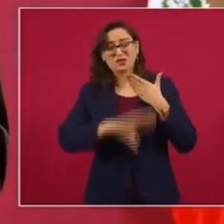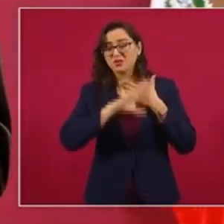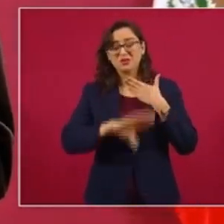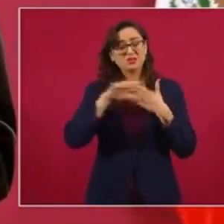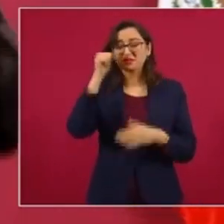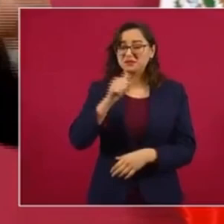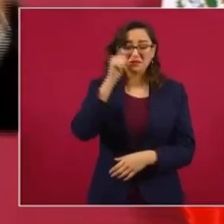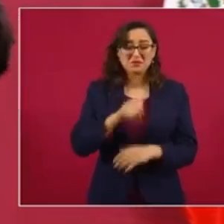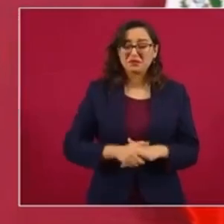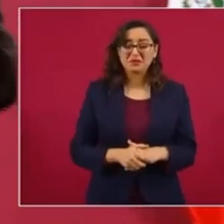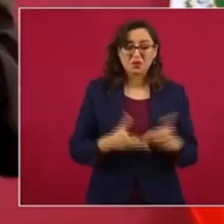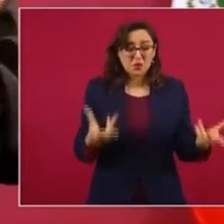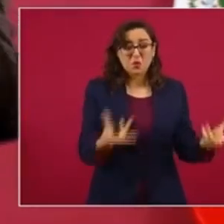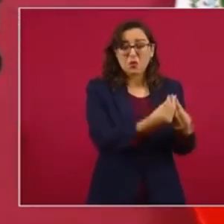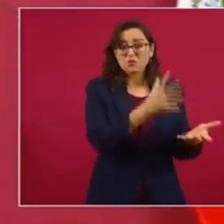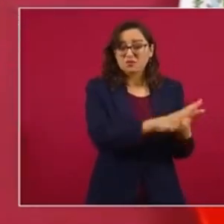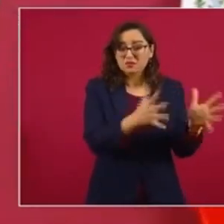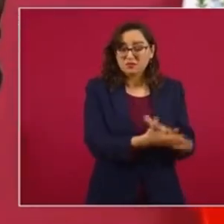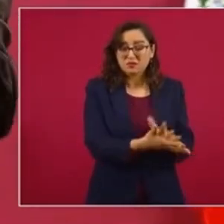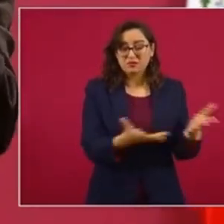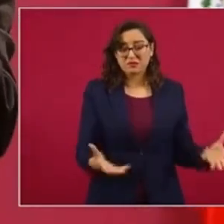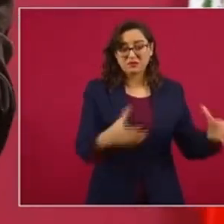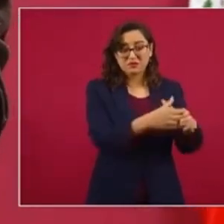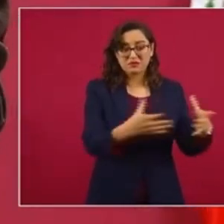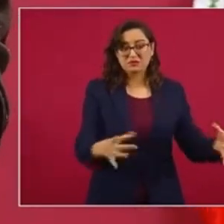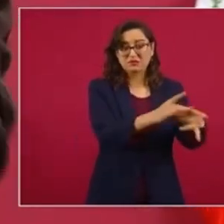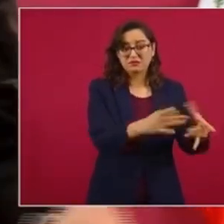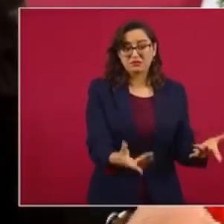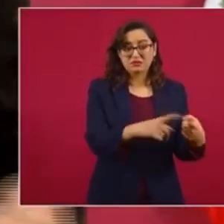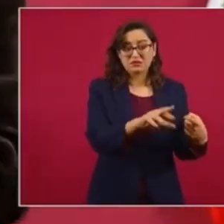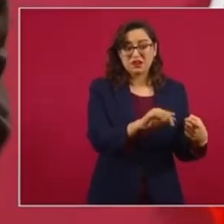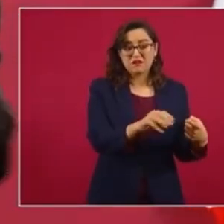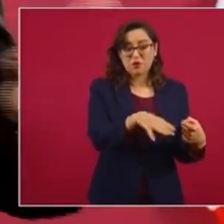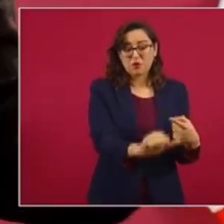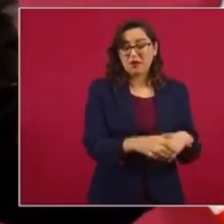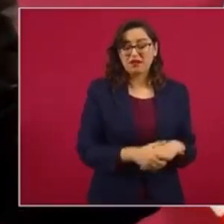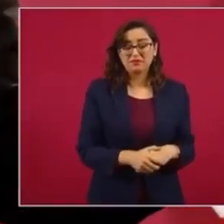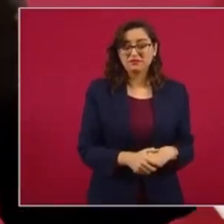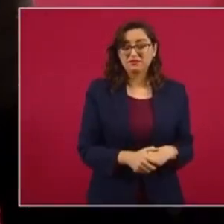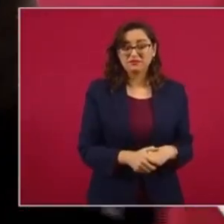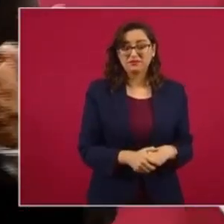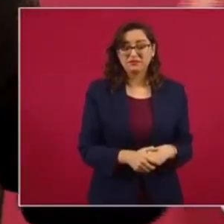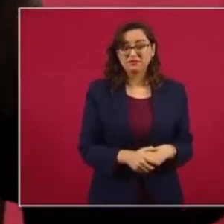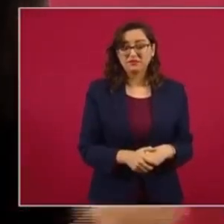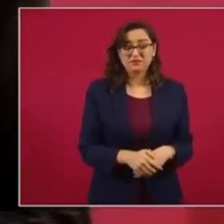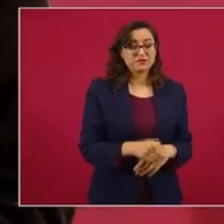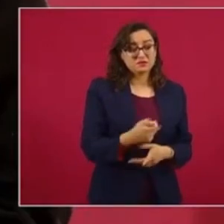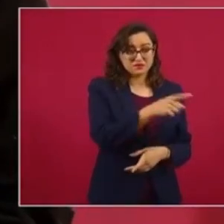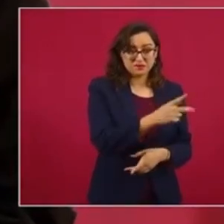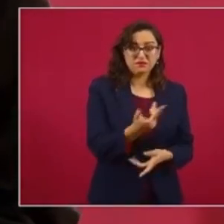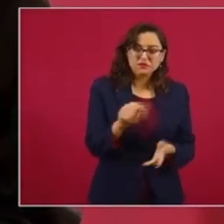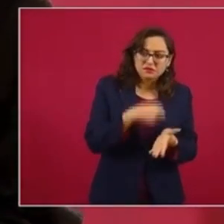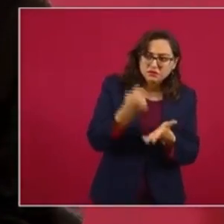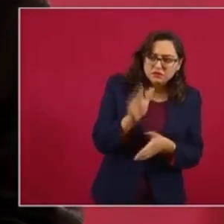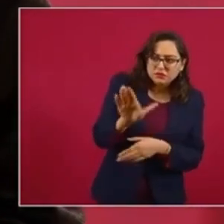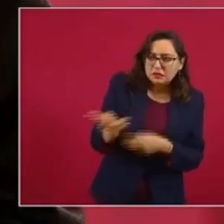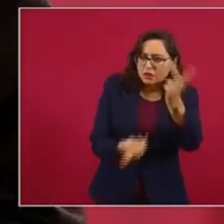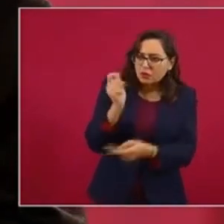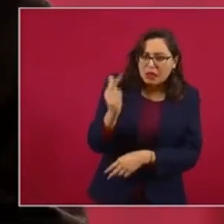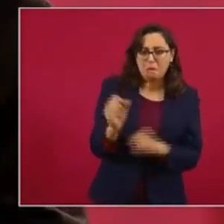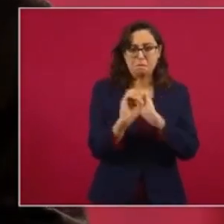y está vinculado a la reforma. Seguramente en reforma nunca le hacen cuestionamiento al gobernador de Tamaulipas,